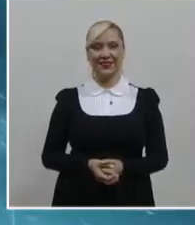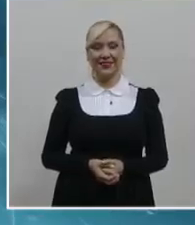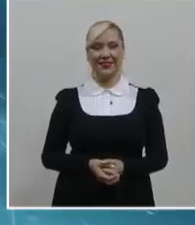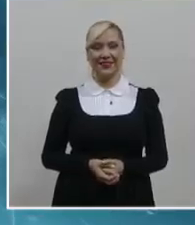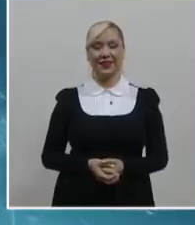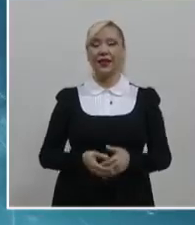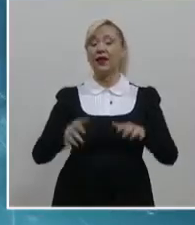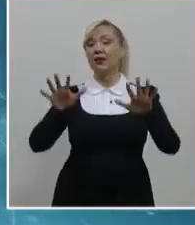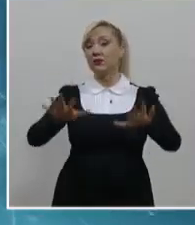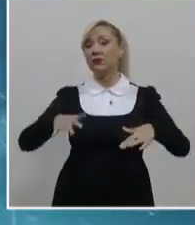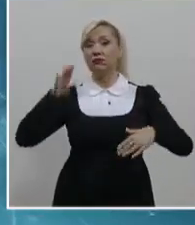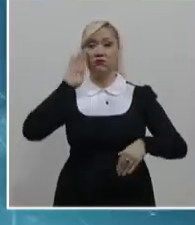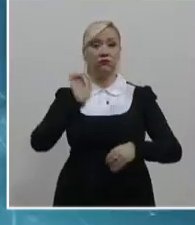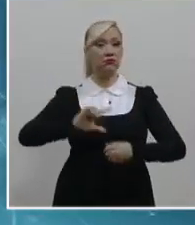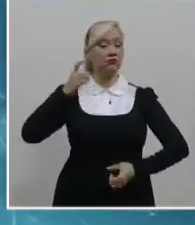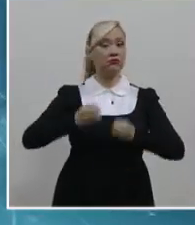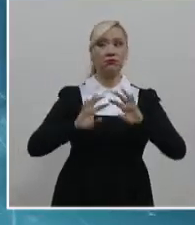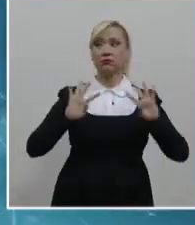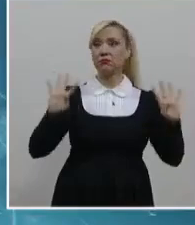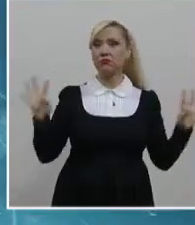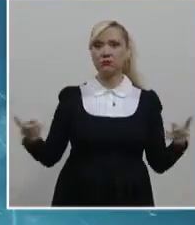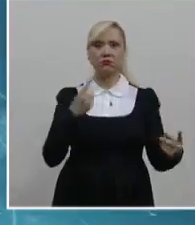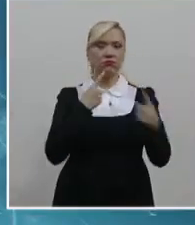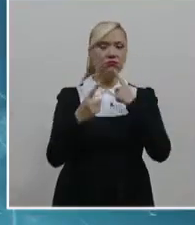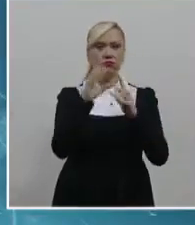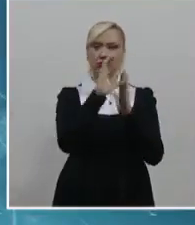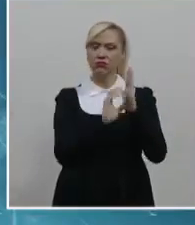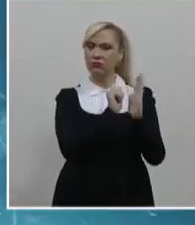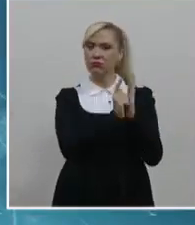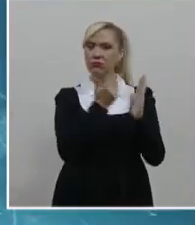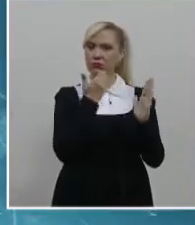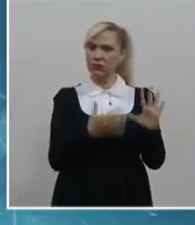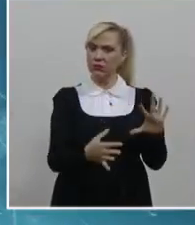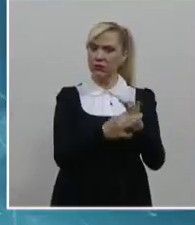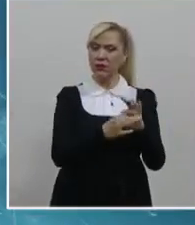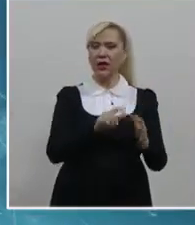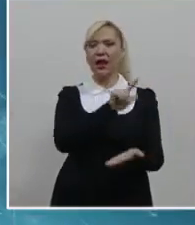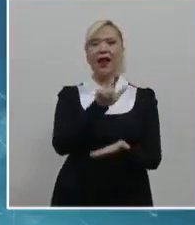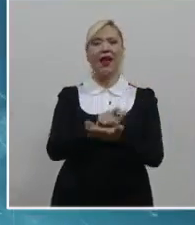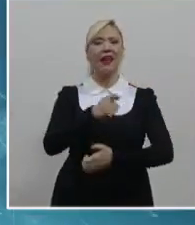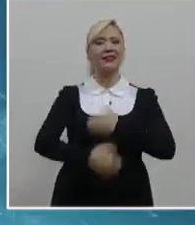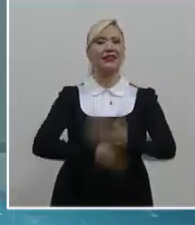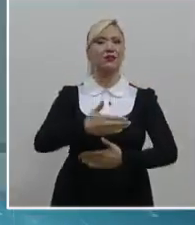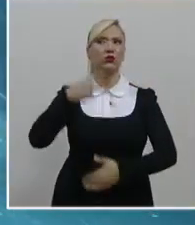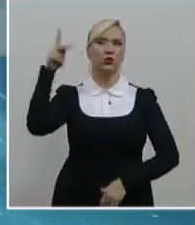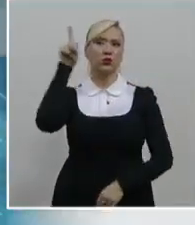El Pleno de Ministros analizó la constitucionalidad de la Ley de Archivos de Aguascalientes.